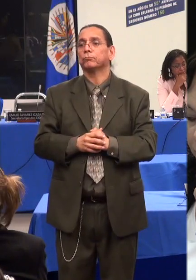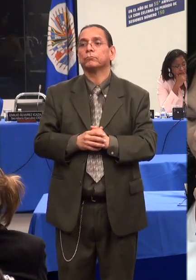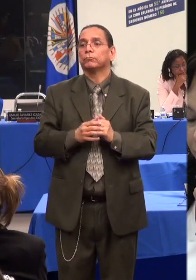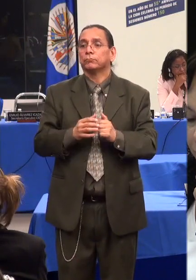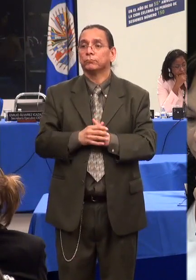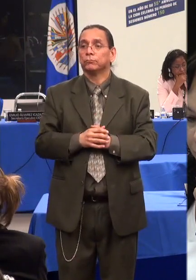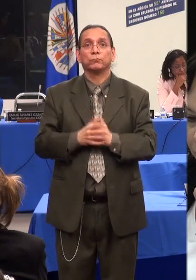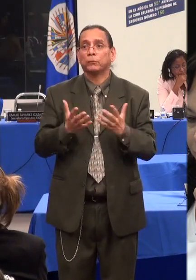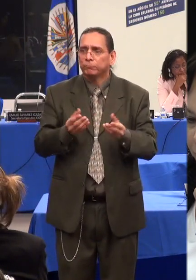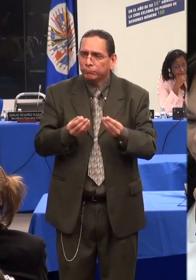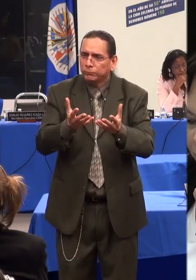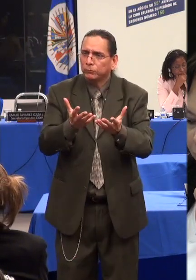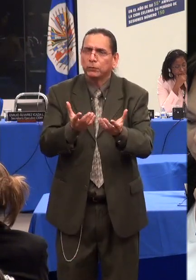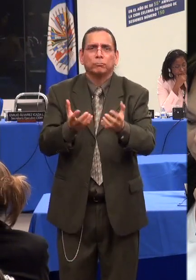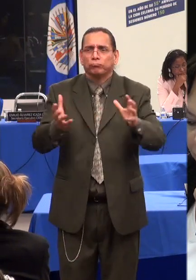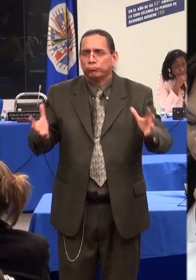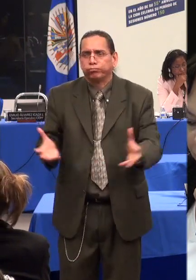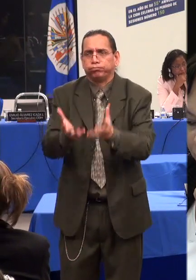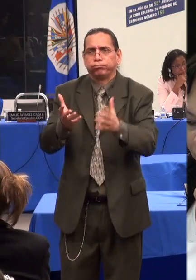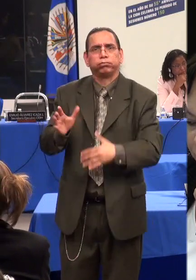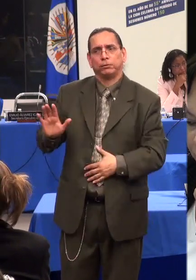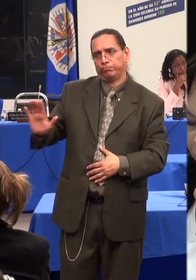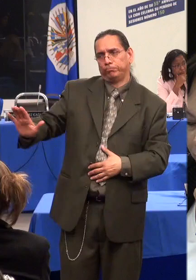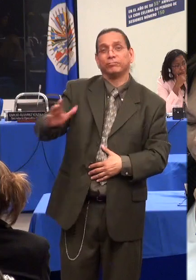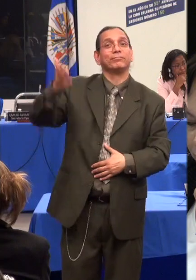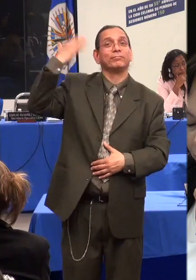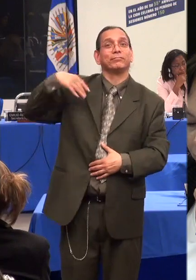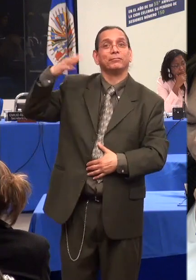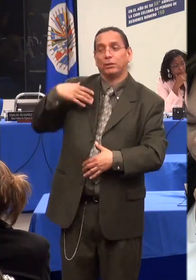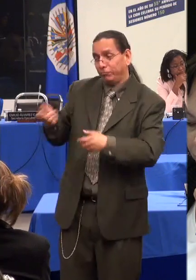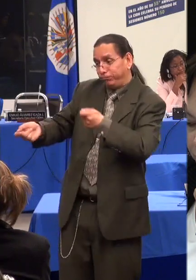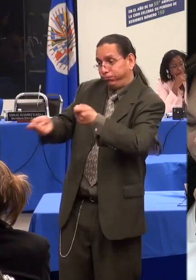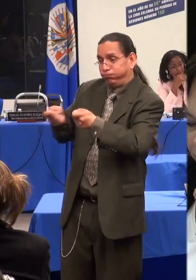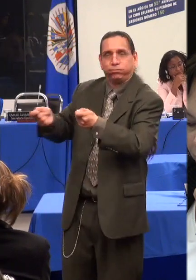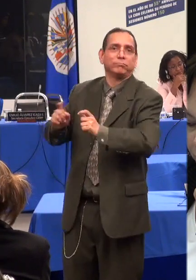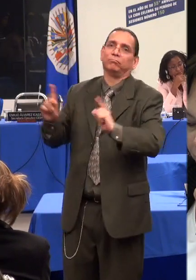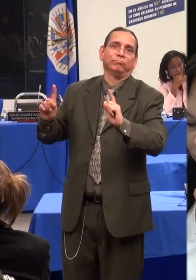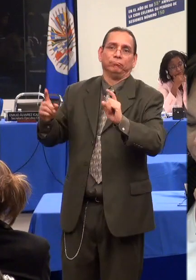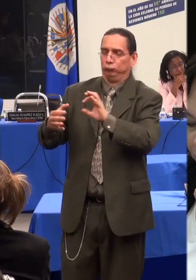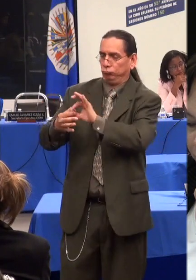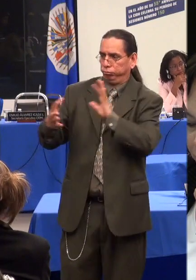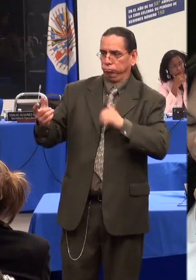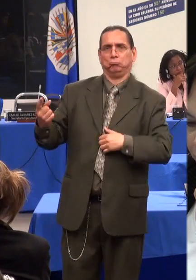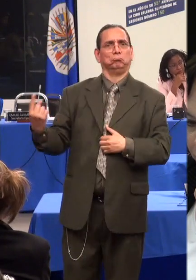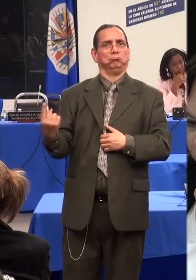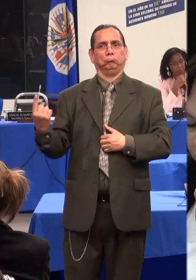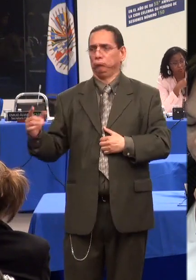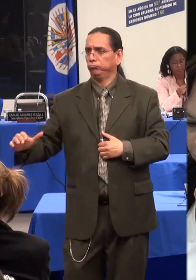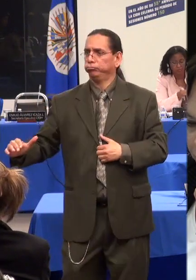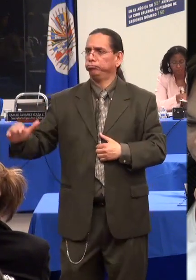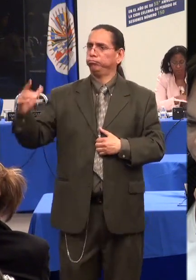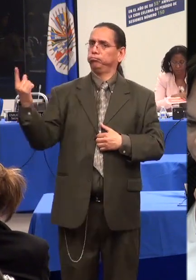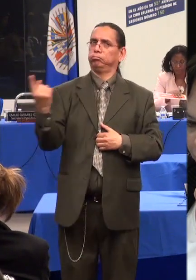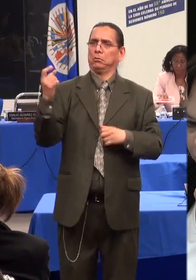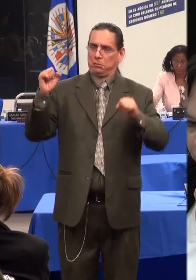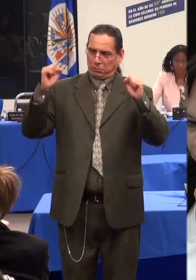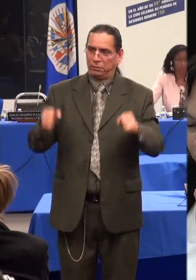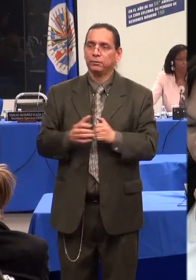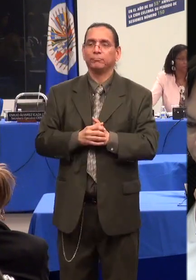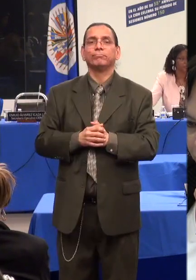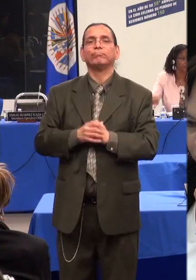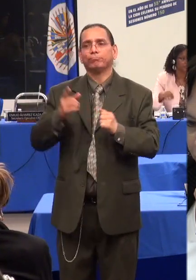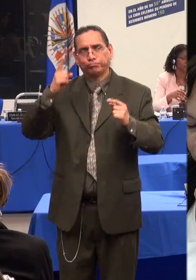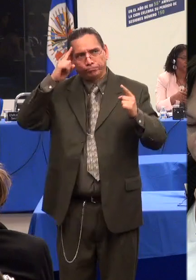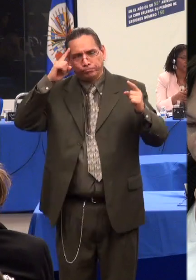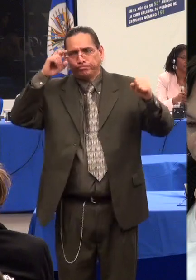personas de discapacidad tendrá necesariamente que ser un objeto de debate y bastante fuerte en la revisión de toda la reglamentación a la que nos está